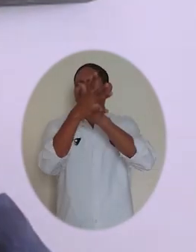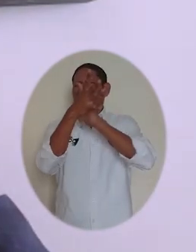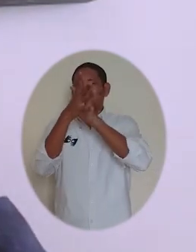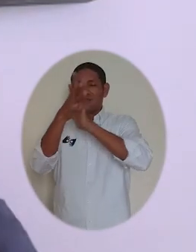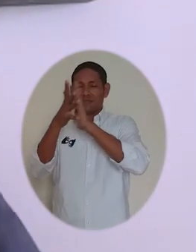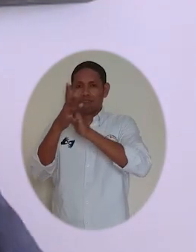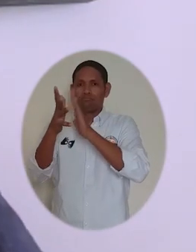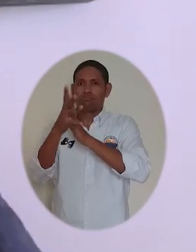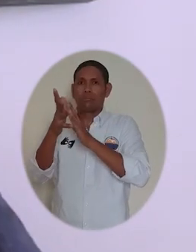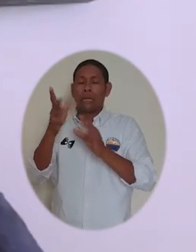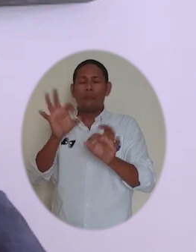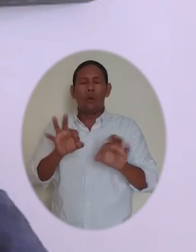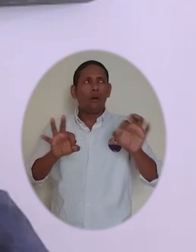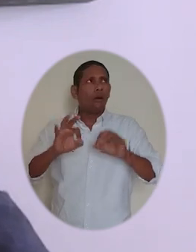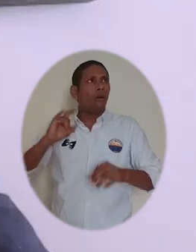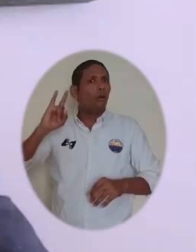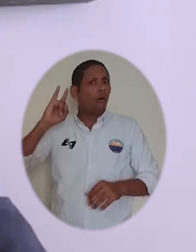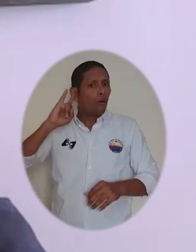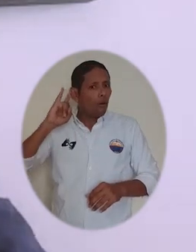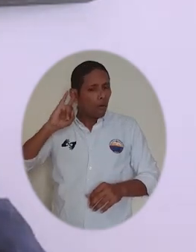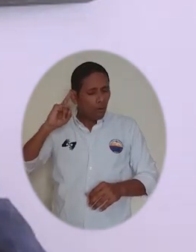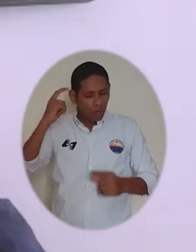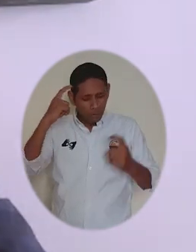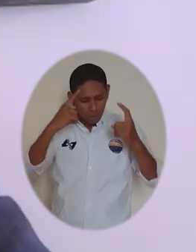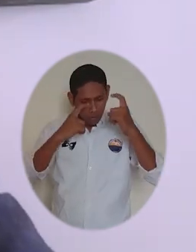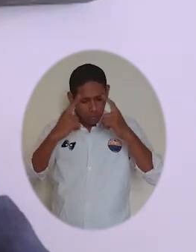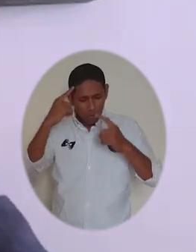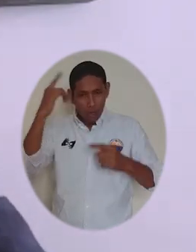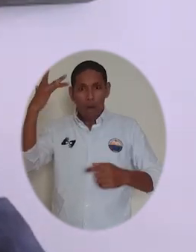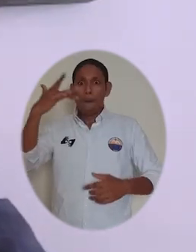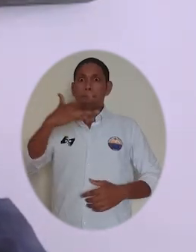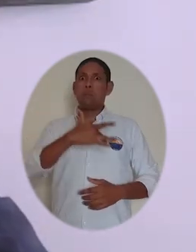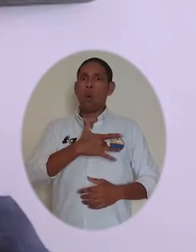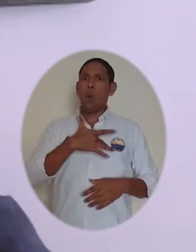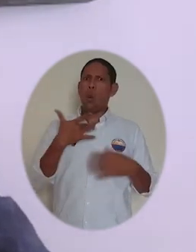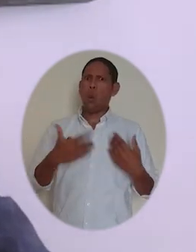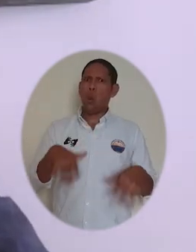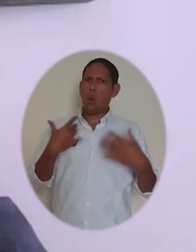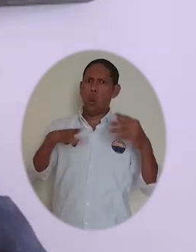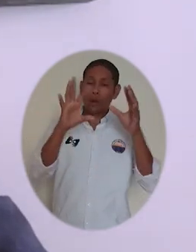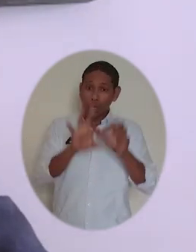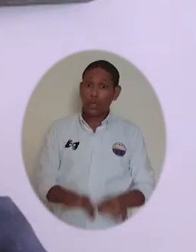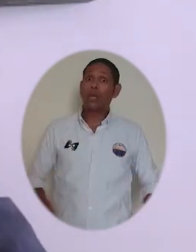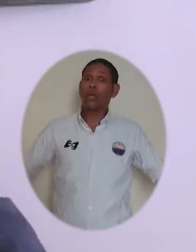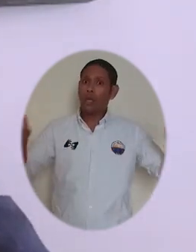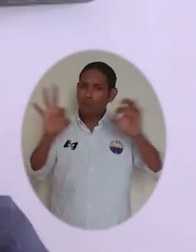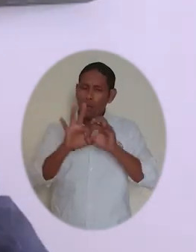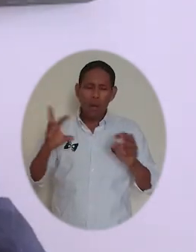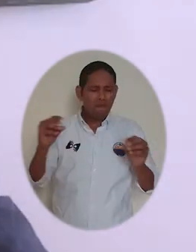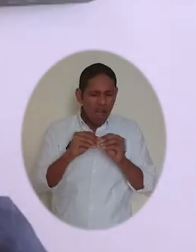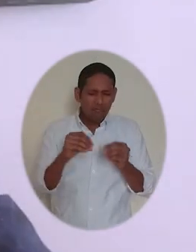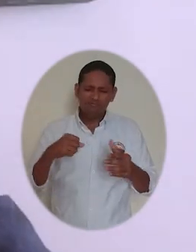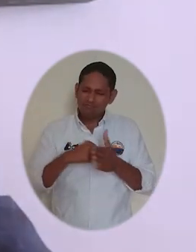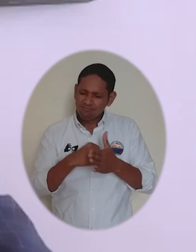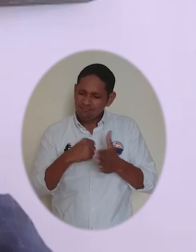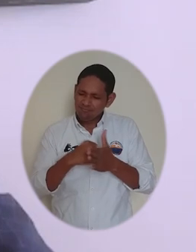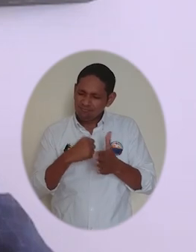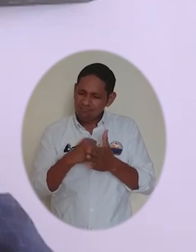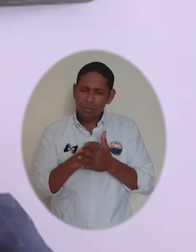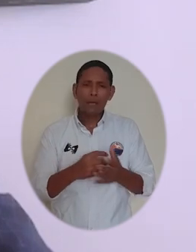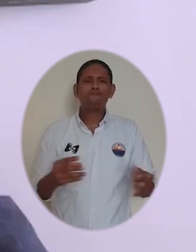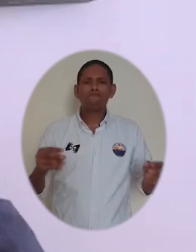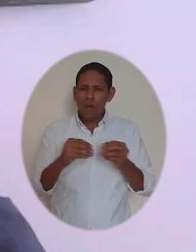solamente al cerebro, sino que incluso al corazón. Y por eso creo que debemos repetir, celebrar